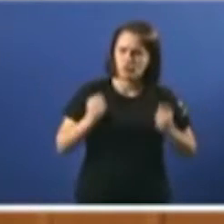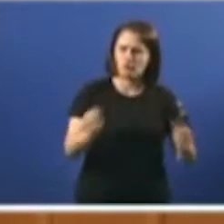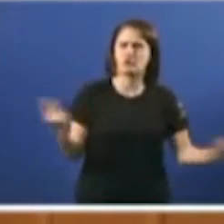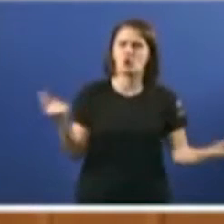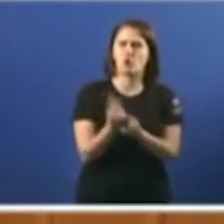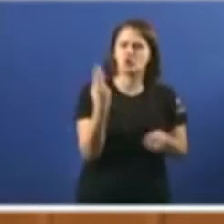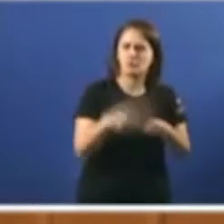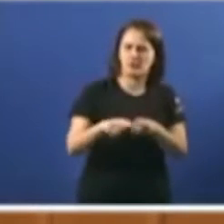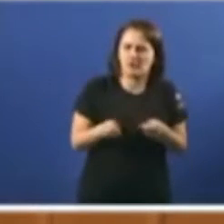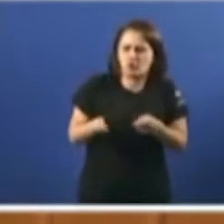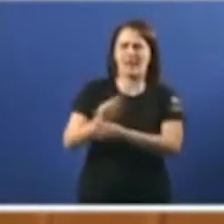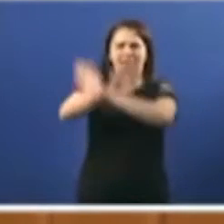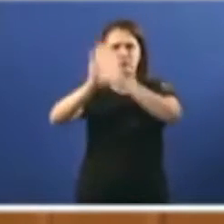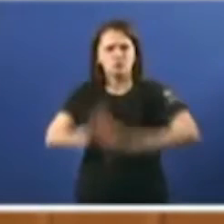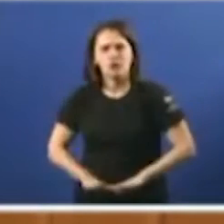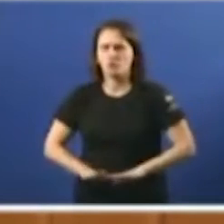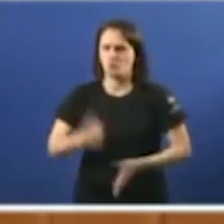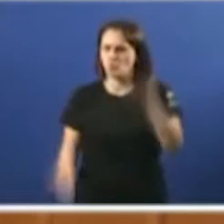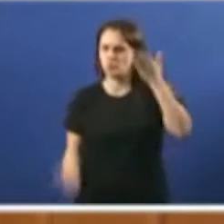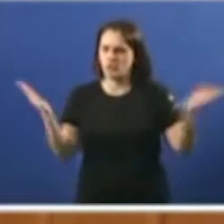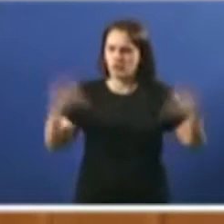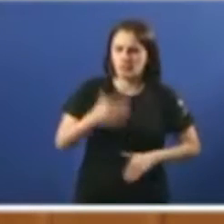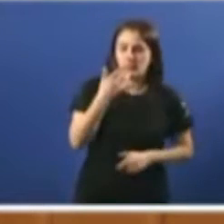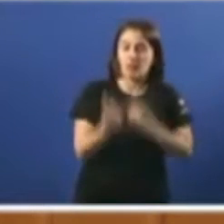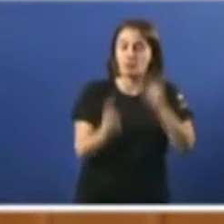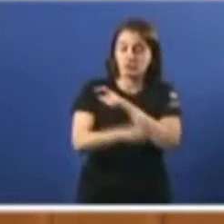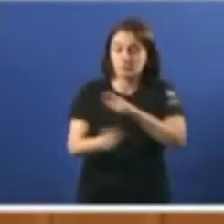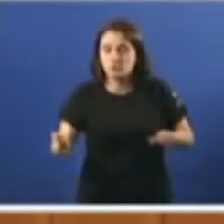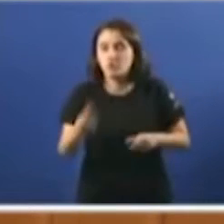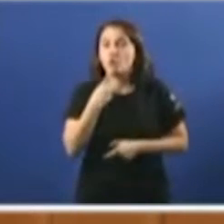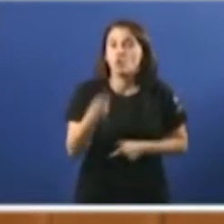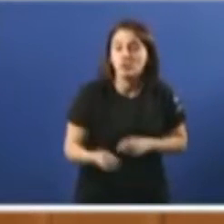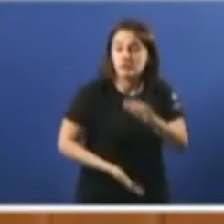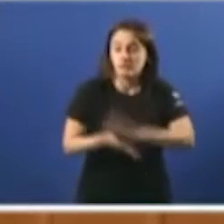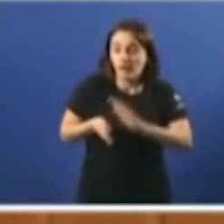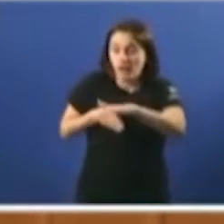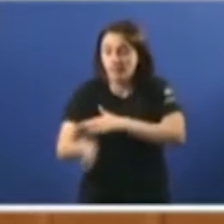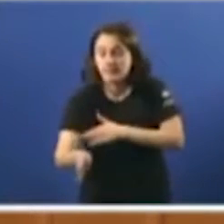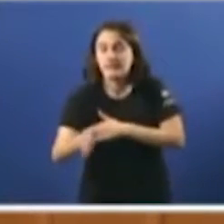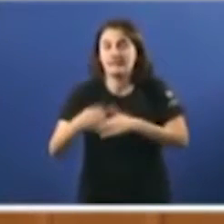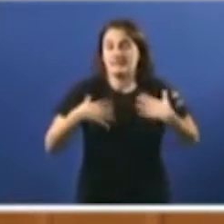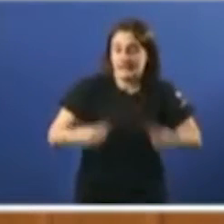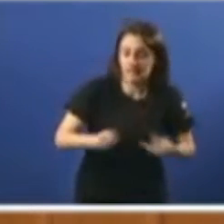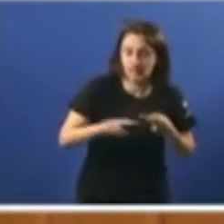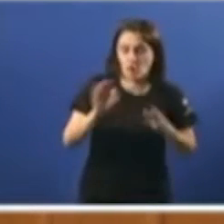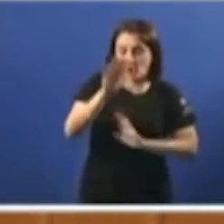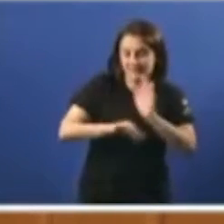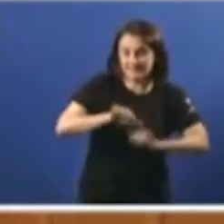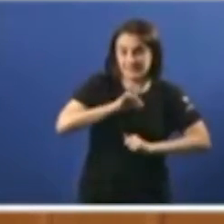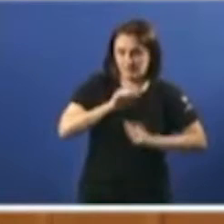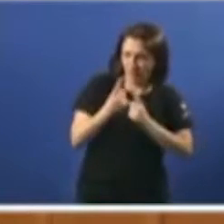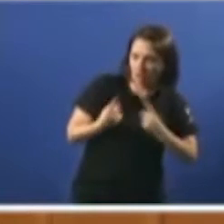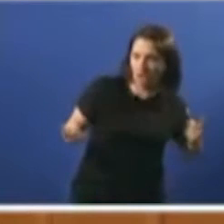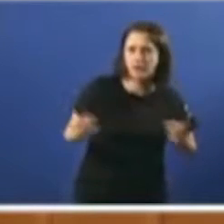ocasionan resultados claramente inxustos, como que haxa persoas que teñen dificultades de acceso ao sistema sanitario, como as listaxes de espera